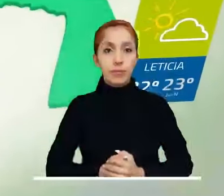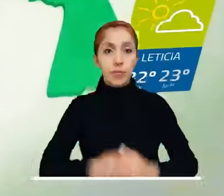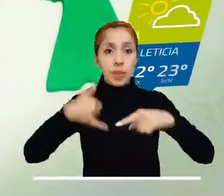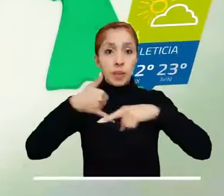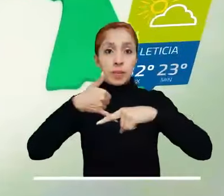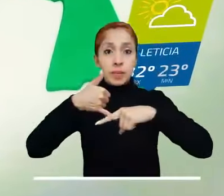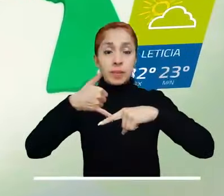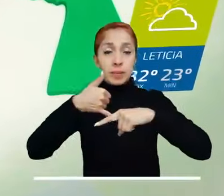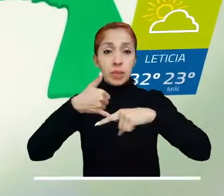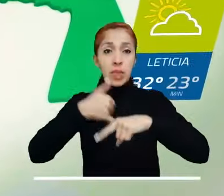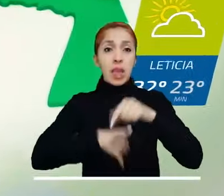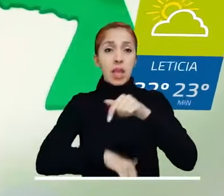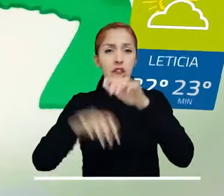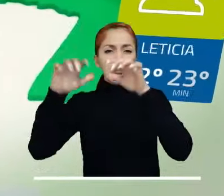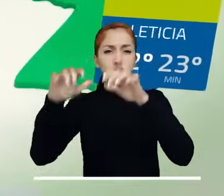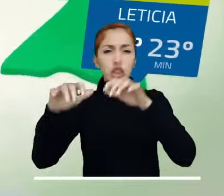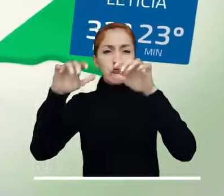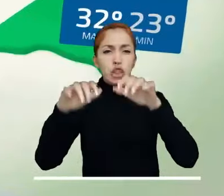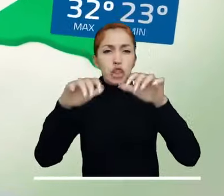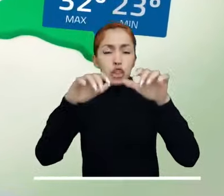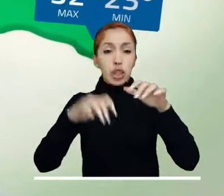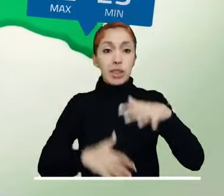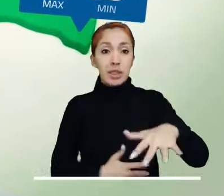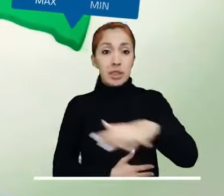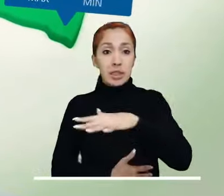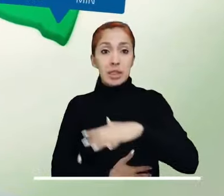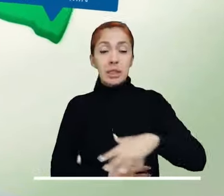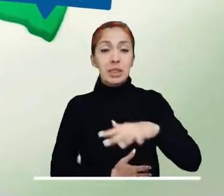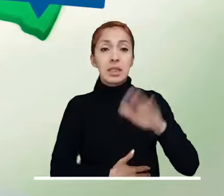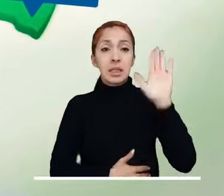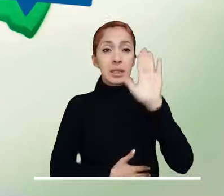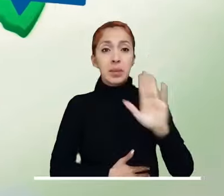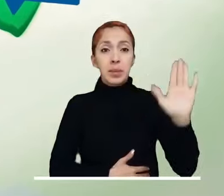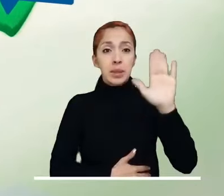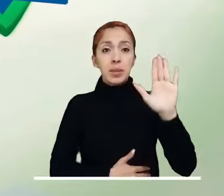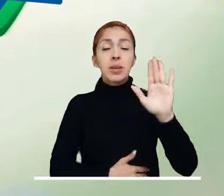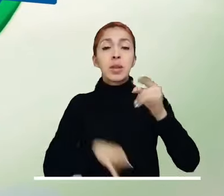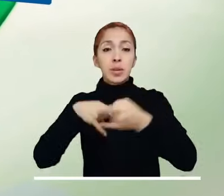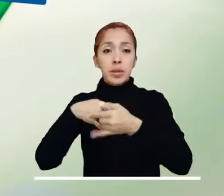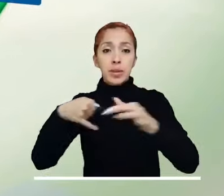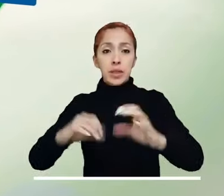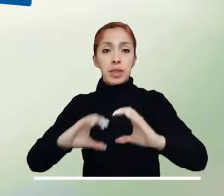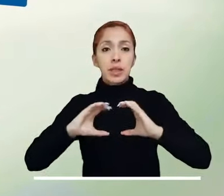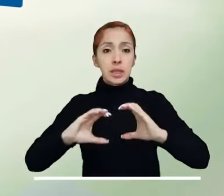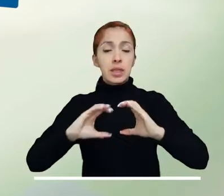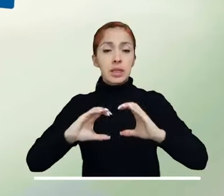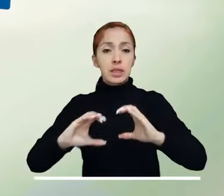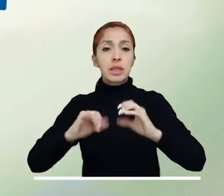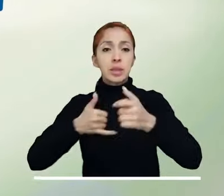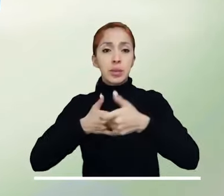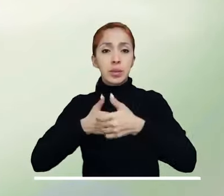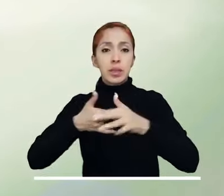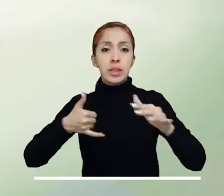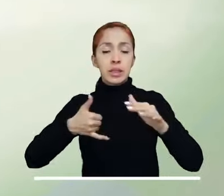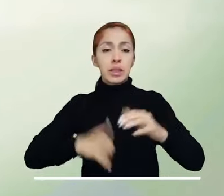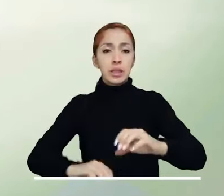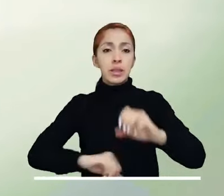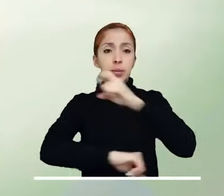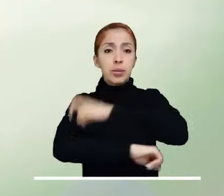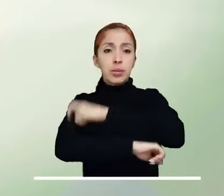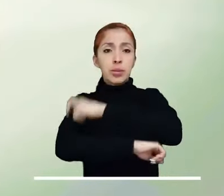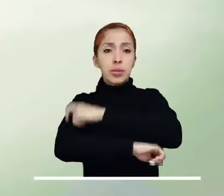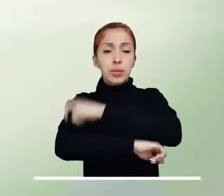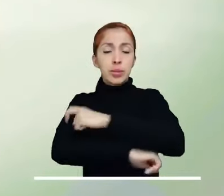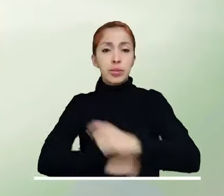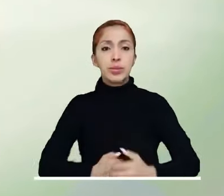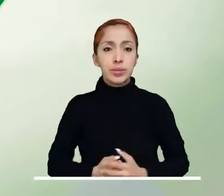La región amazónica promete algunas lloviznas en el pie de monte y en los departamentos de Guaviare, Caquetá,